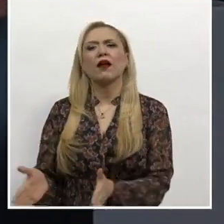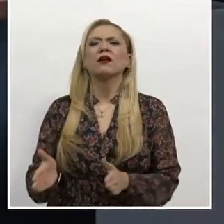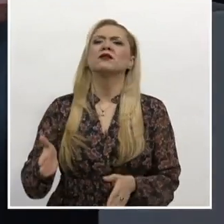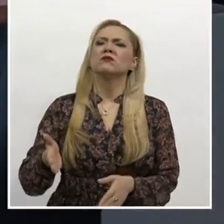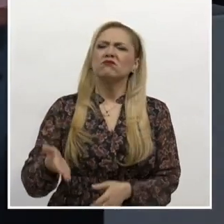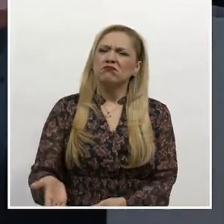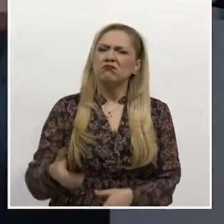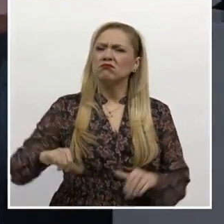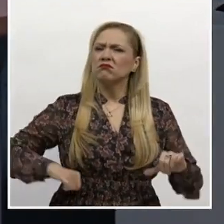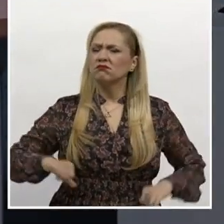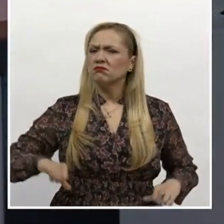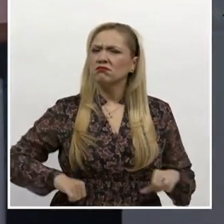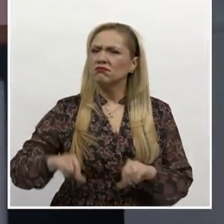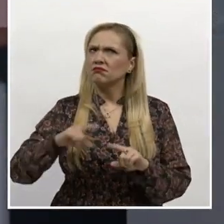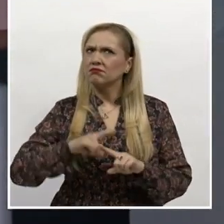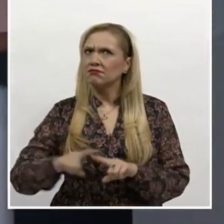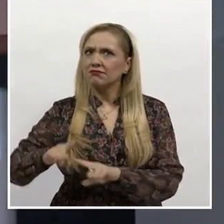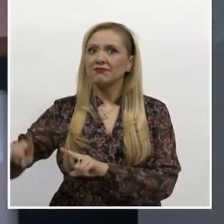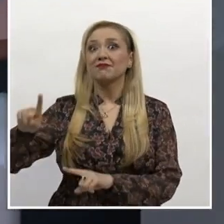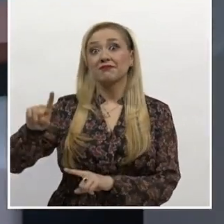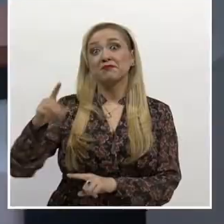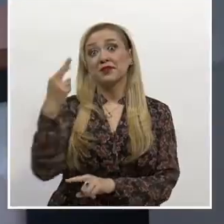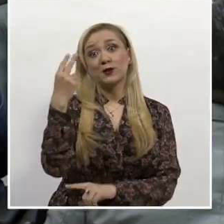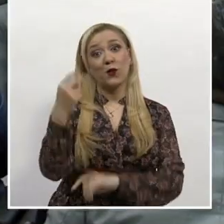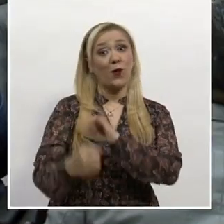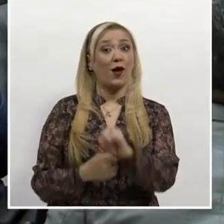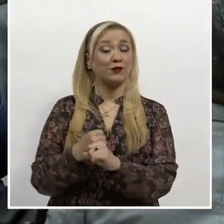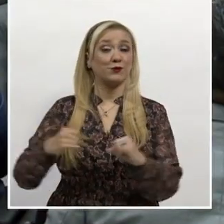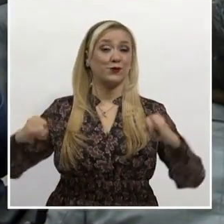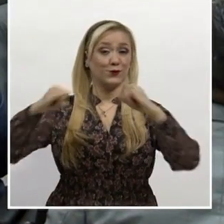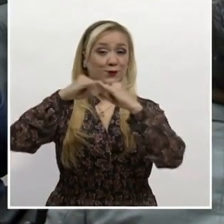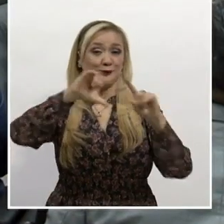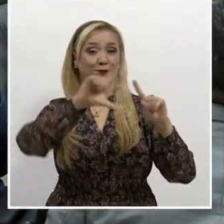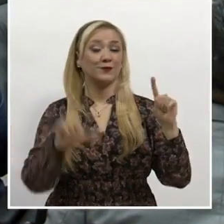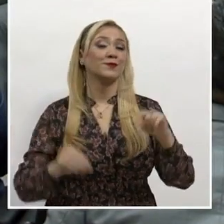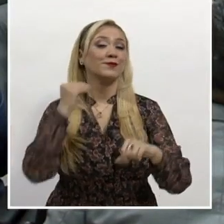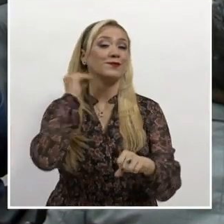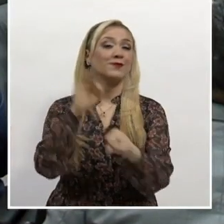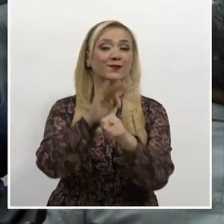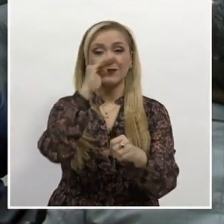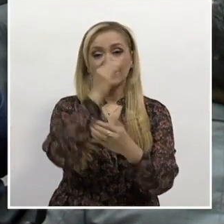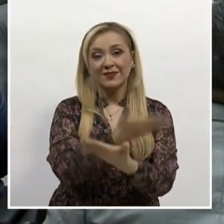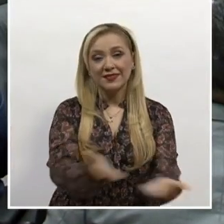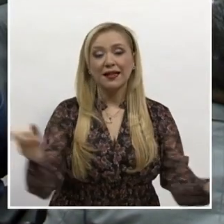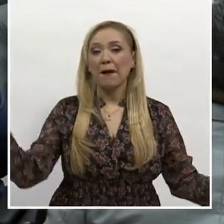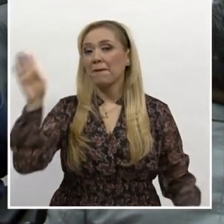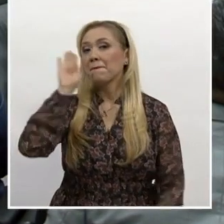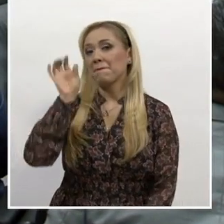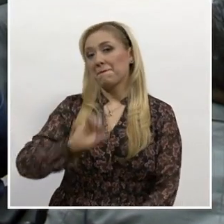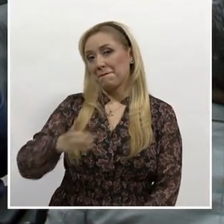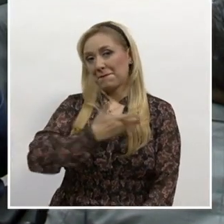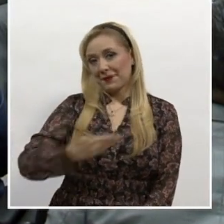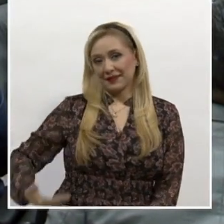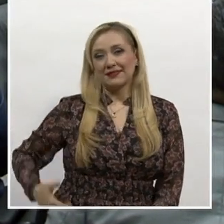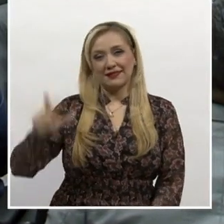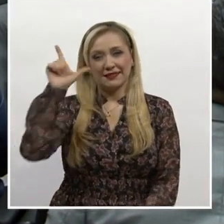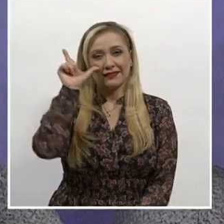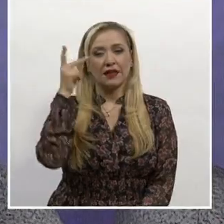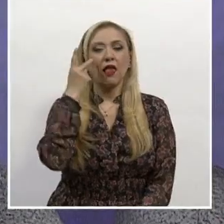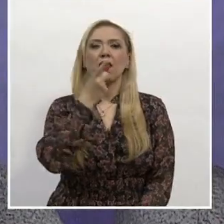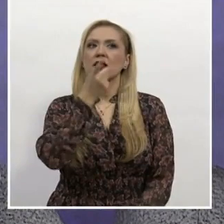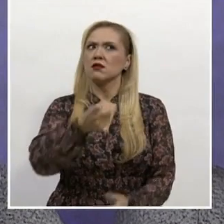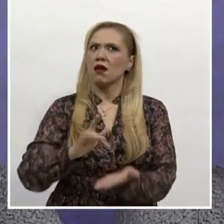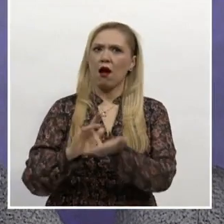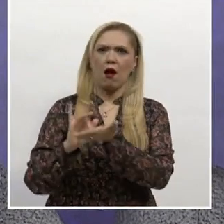conmemorar los 25 años del Instituto Federal de Defensoría Pública, la ministra presidenta Norma Lucía Piña Hernández subrayó el